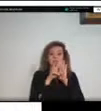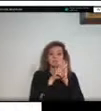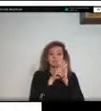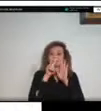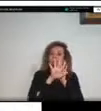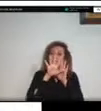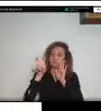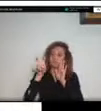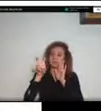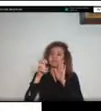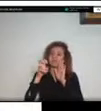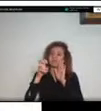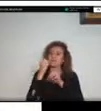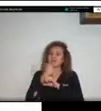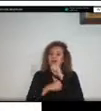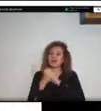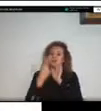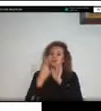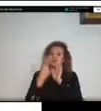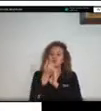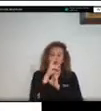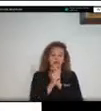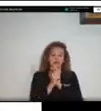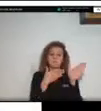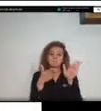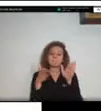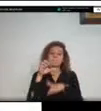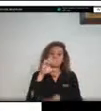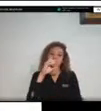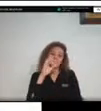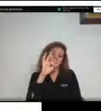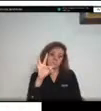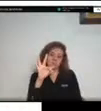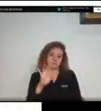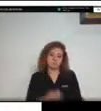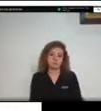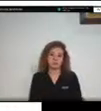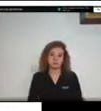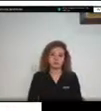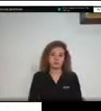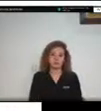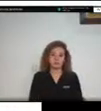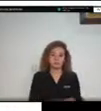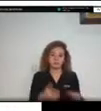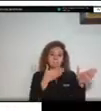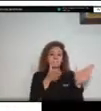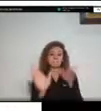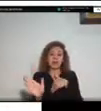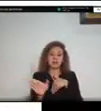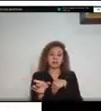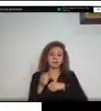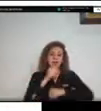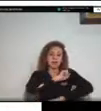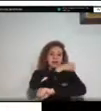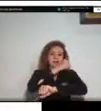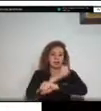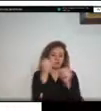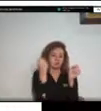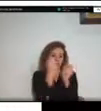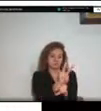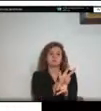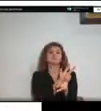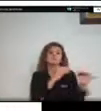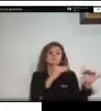desastres entonces si vemos esta combinación de legislación podremos entender que nosotros desde el transporte de